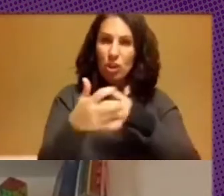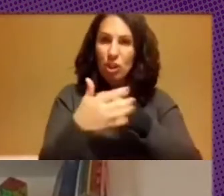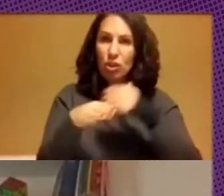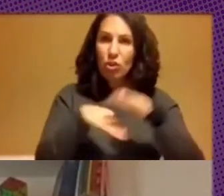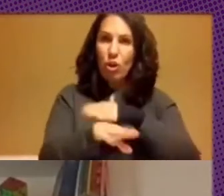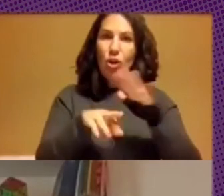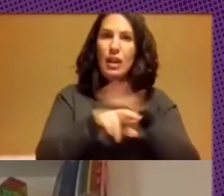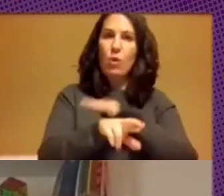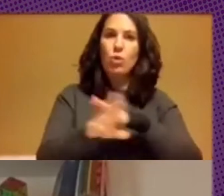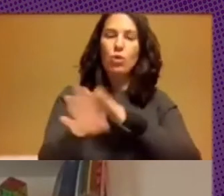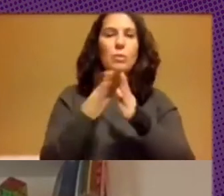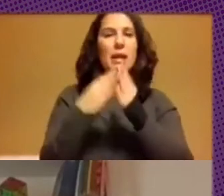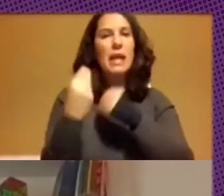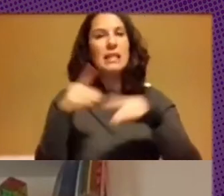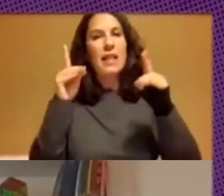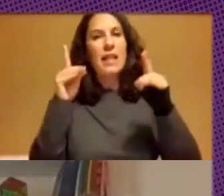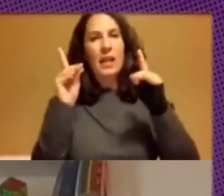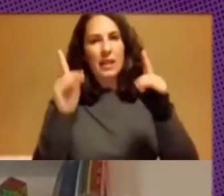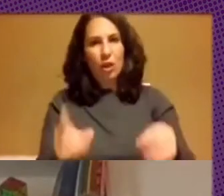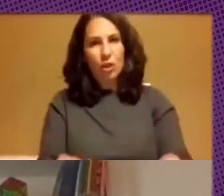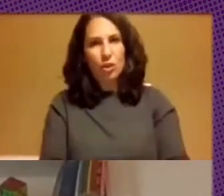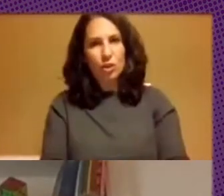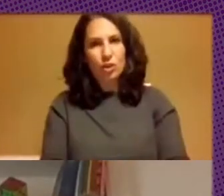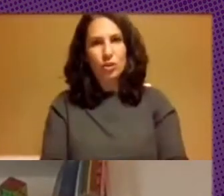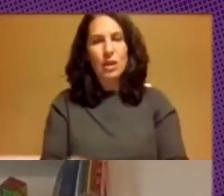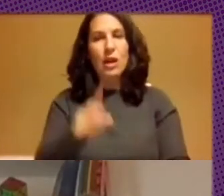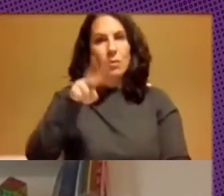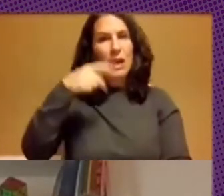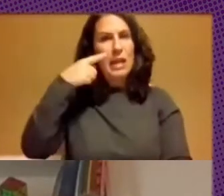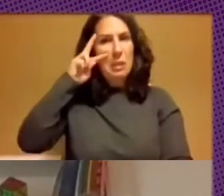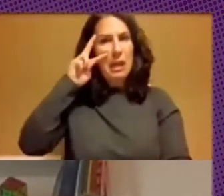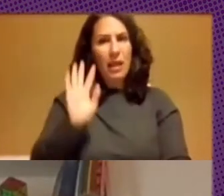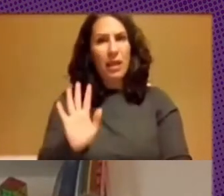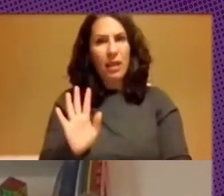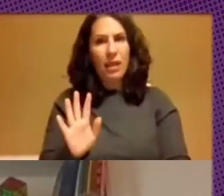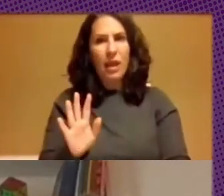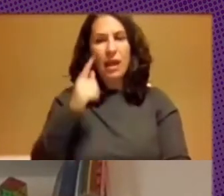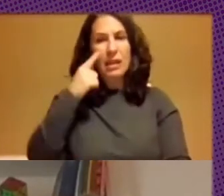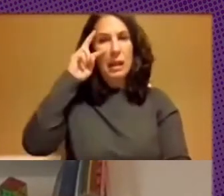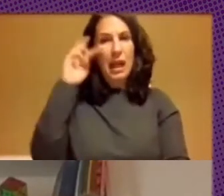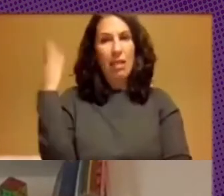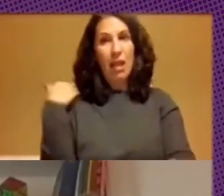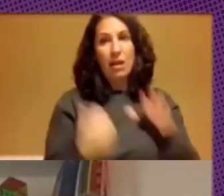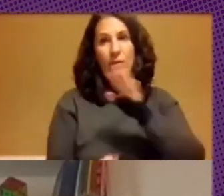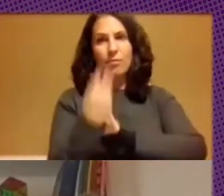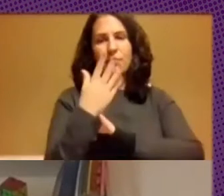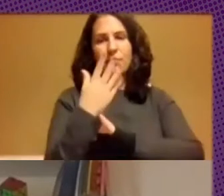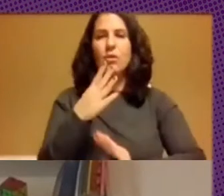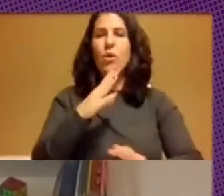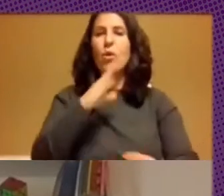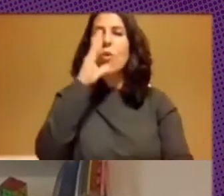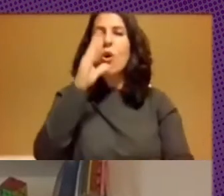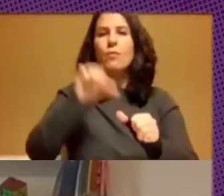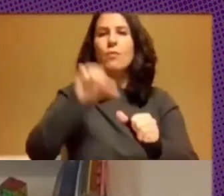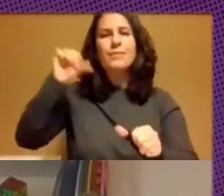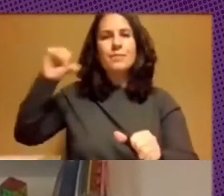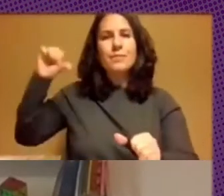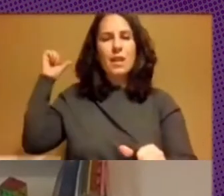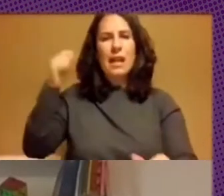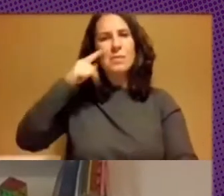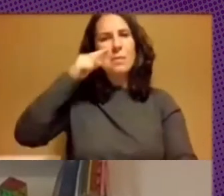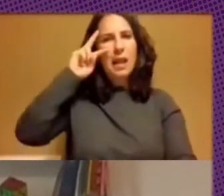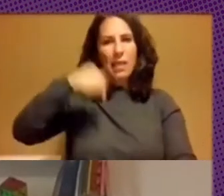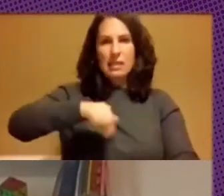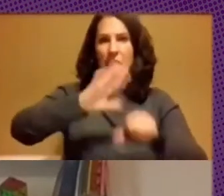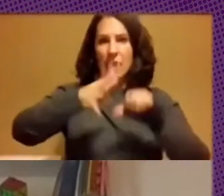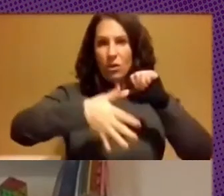y materiales didácticos es una experiencia que nació inspirada en muchas experiencias no solo latinoamericanas